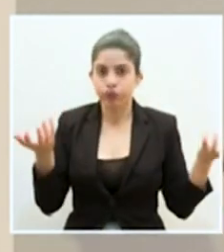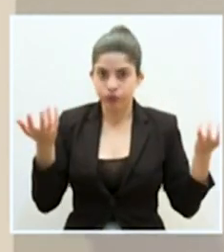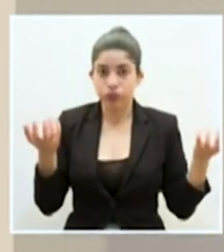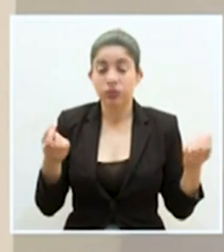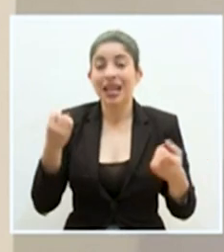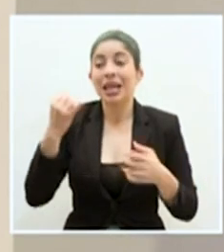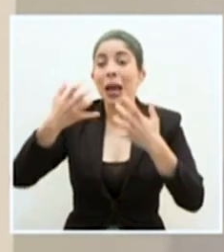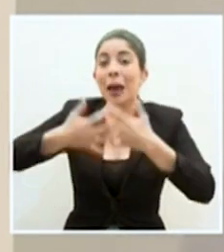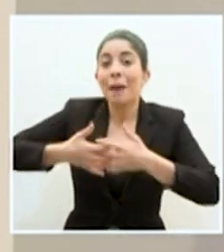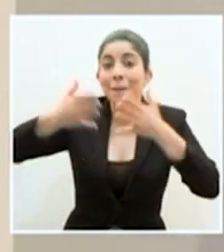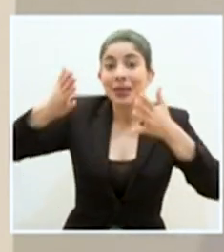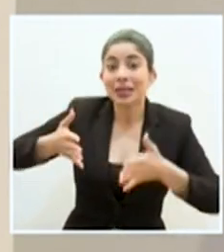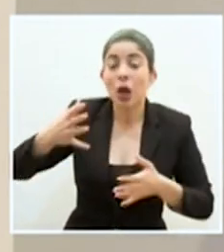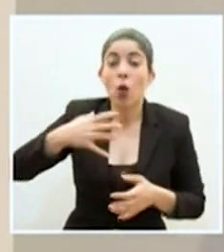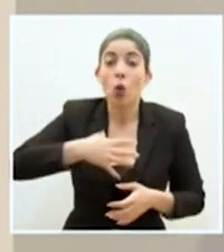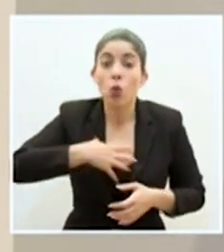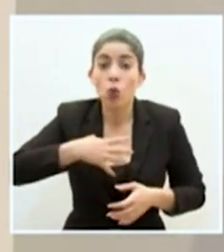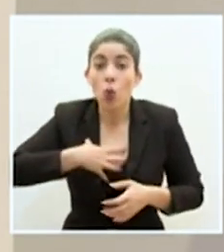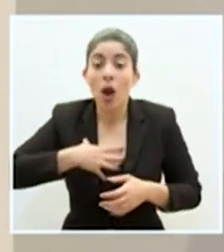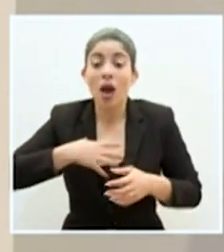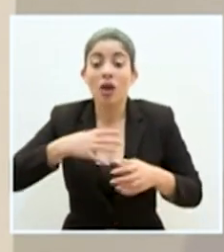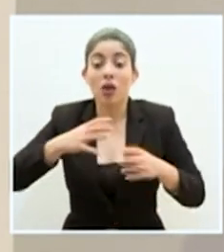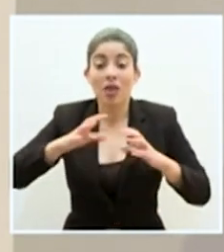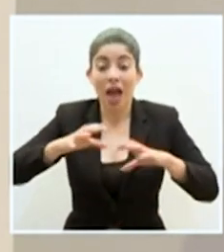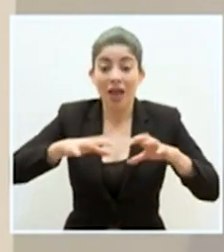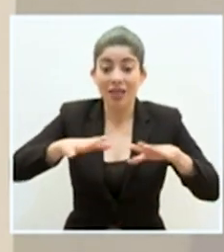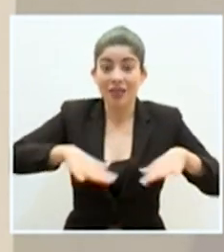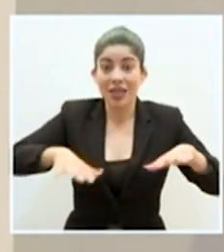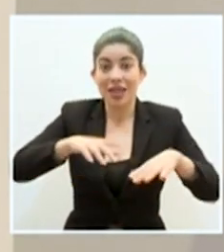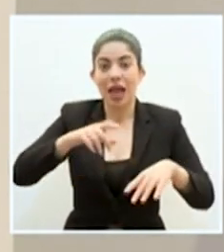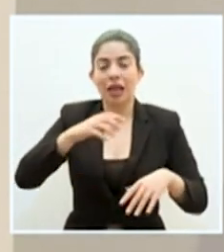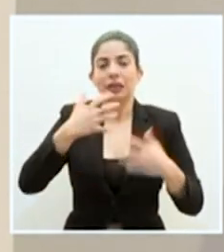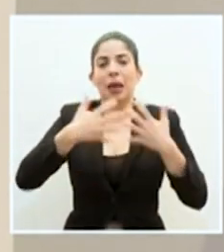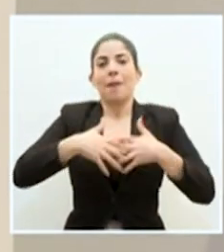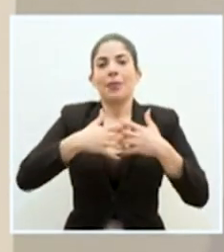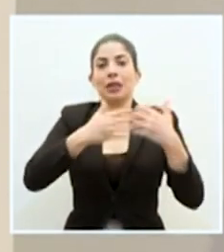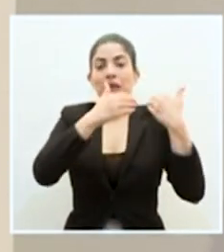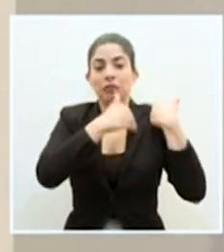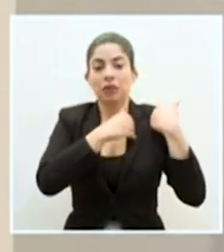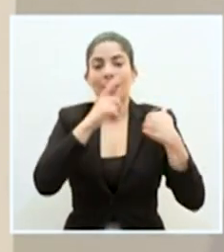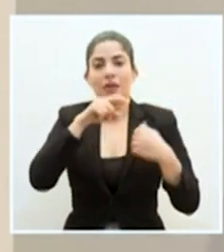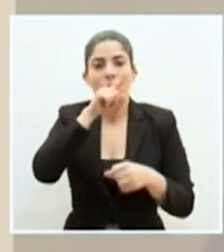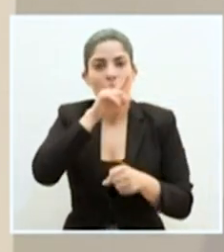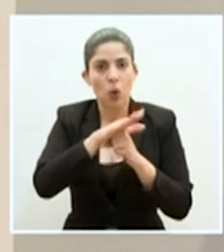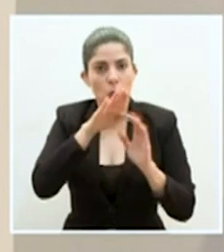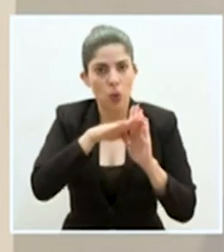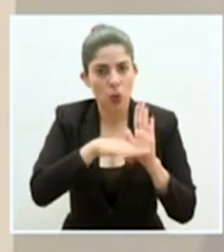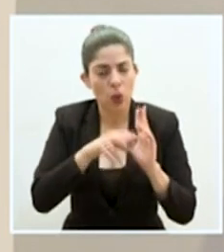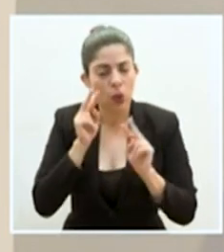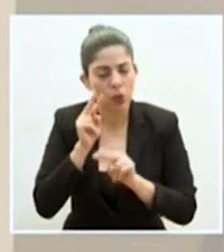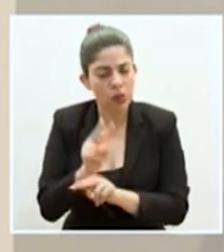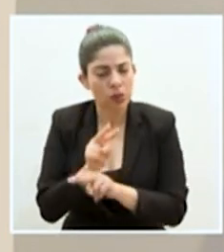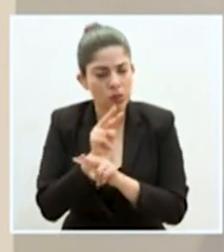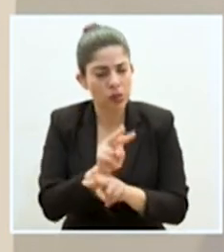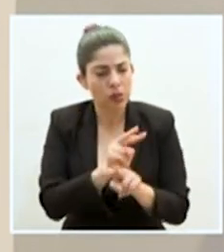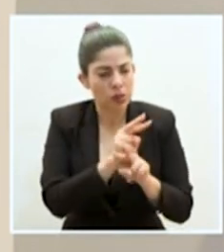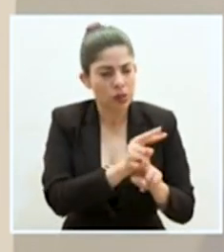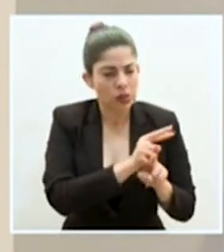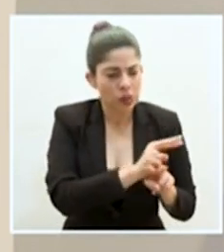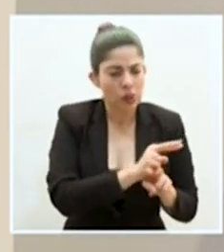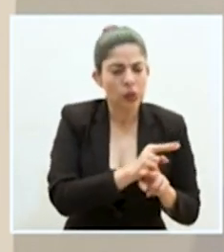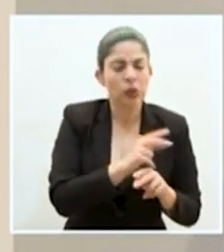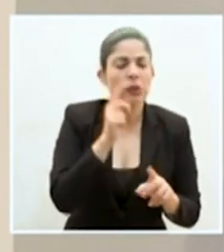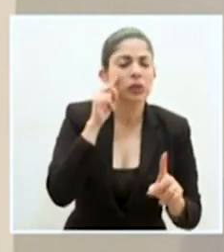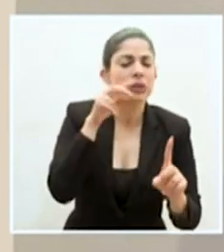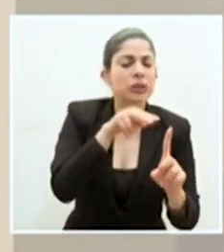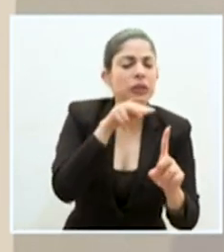de las diferentes actividades humanas nos ayuden a cumplir los protocolos que estén verificando, que estén encima